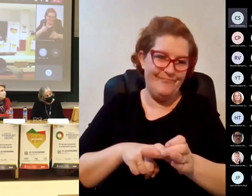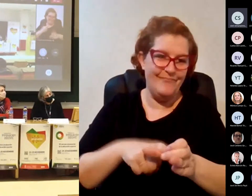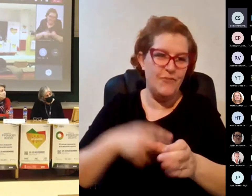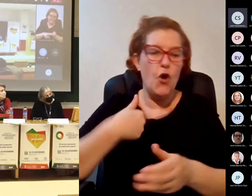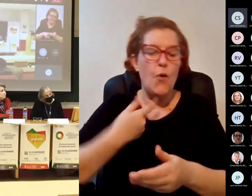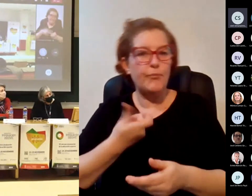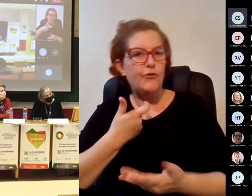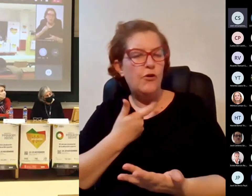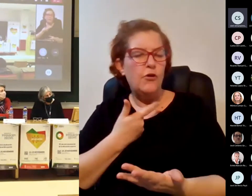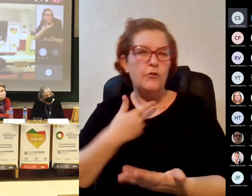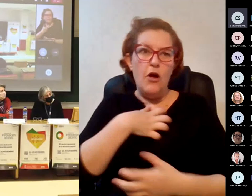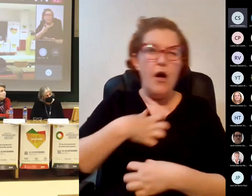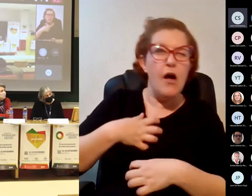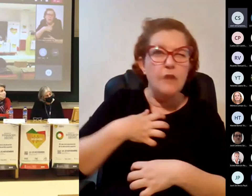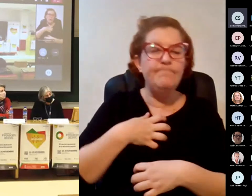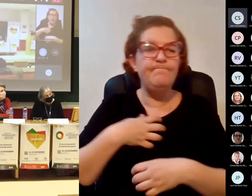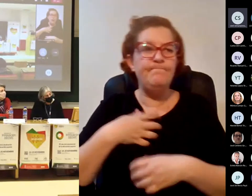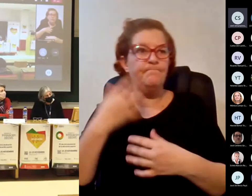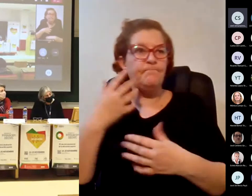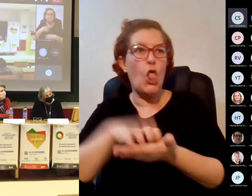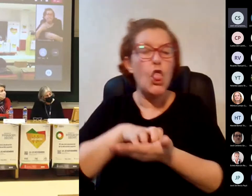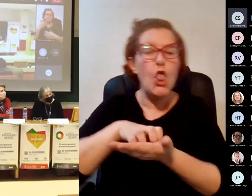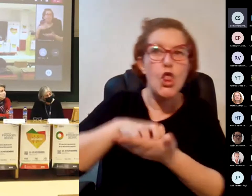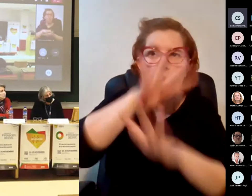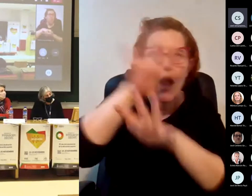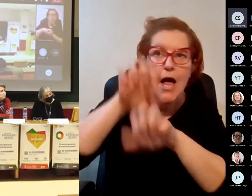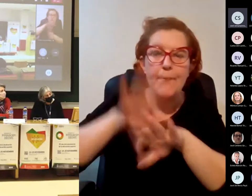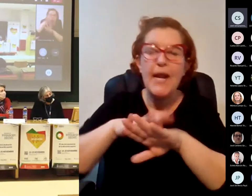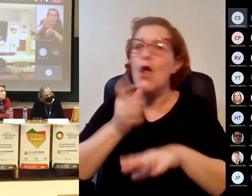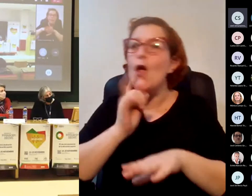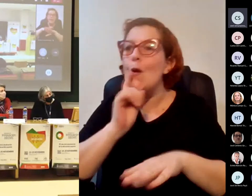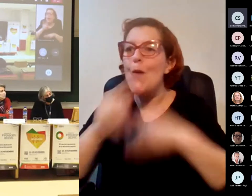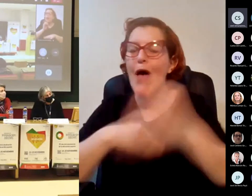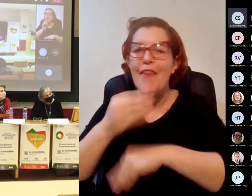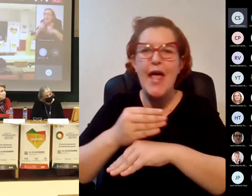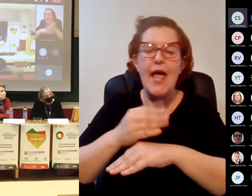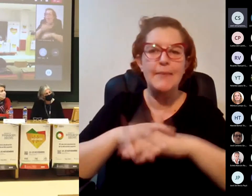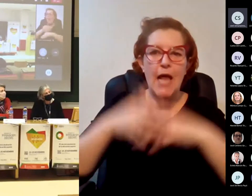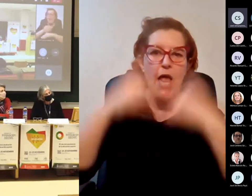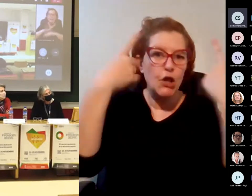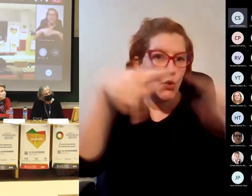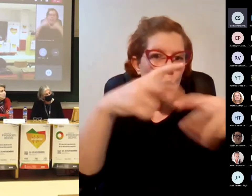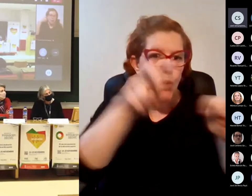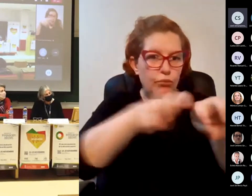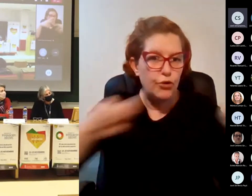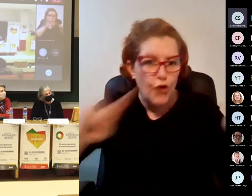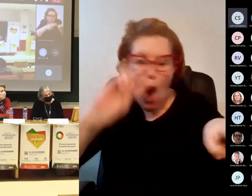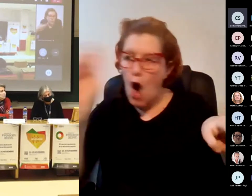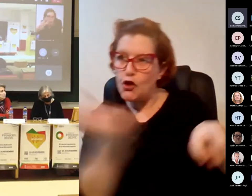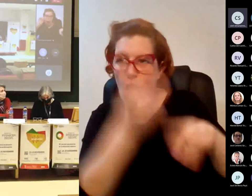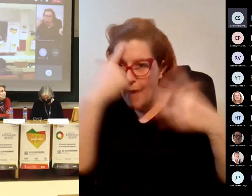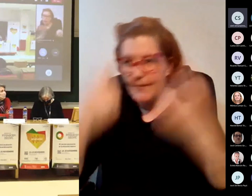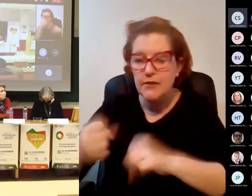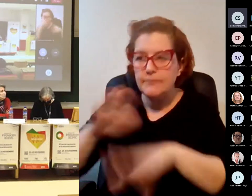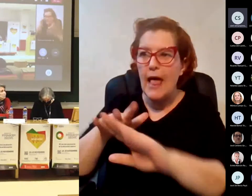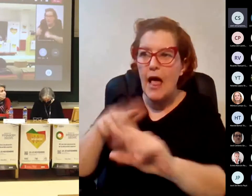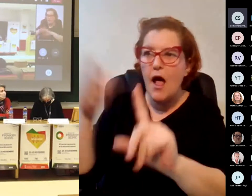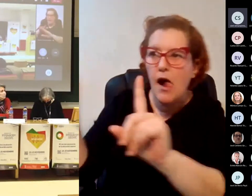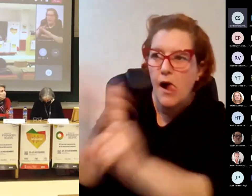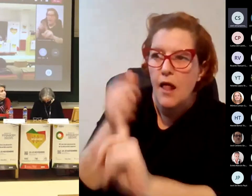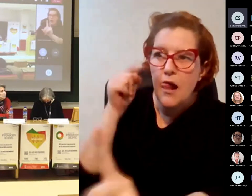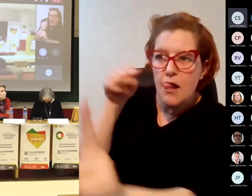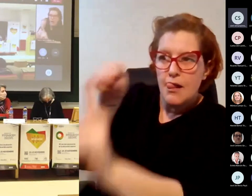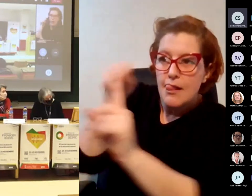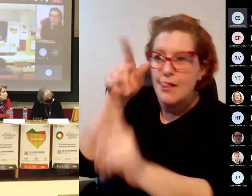intriga es cómo hacen los demás para llegar al alumnado para vencer esa barrera que tenemos casi de